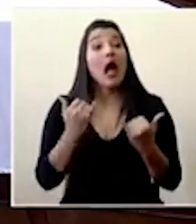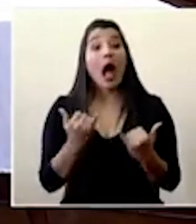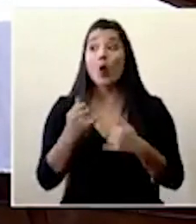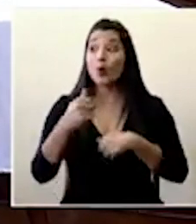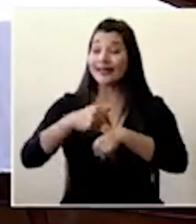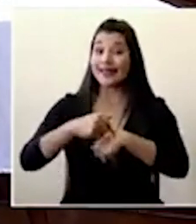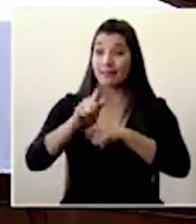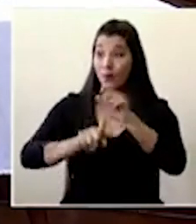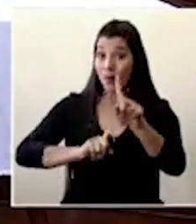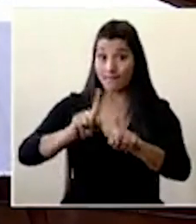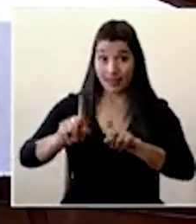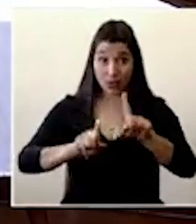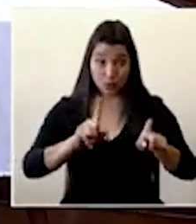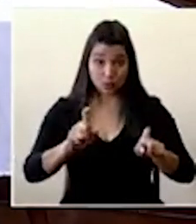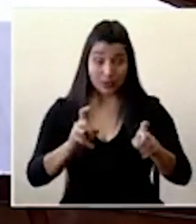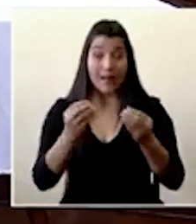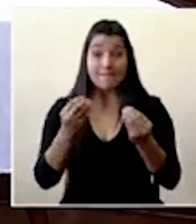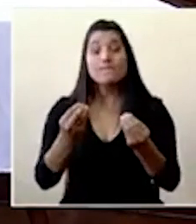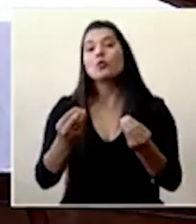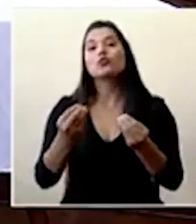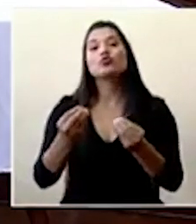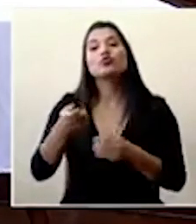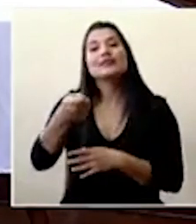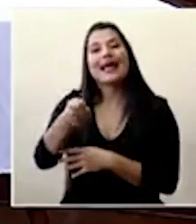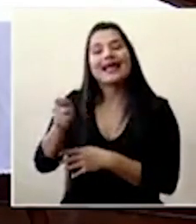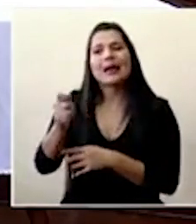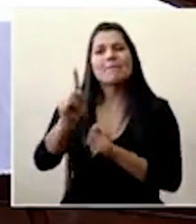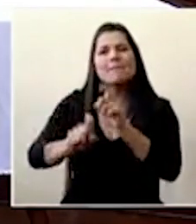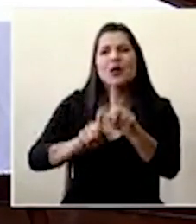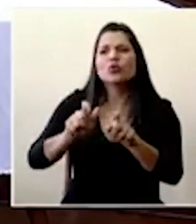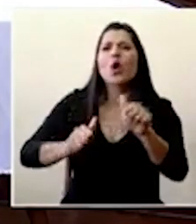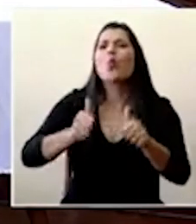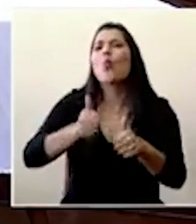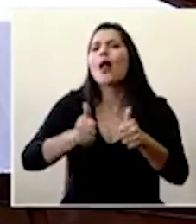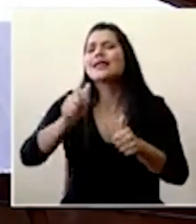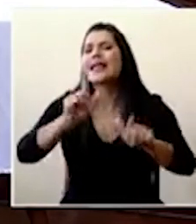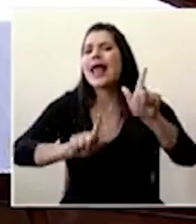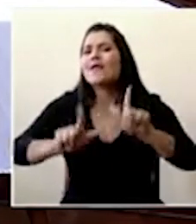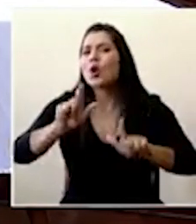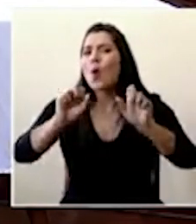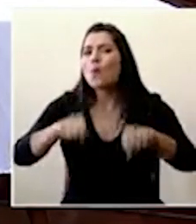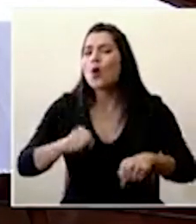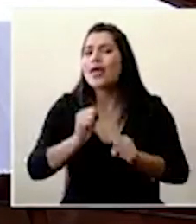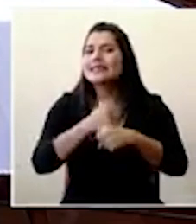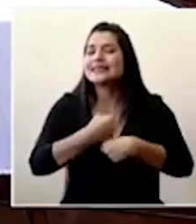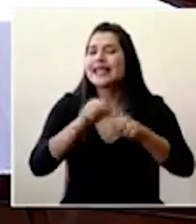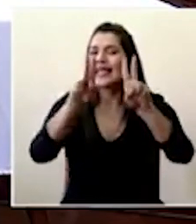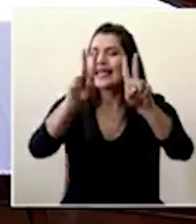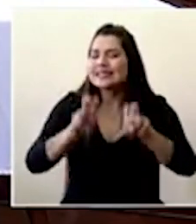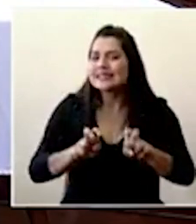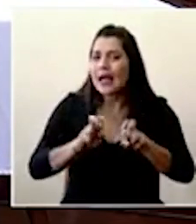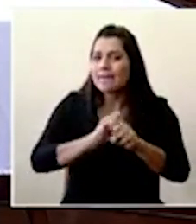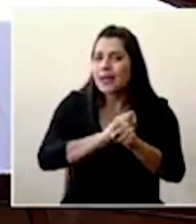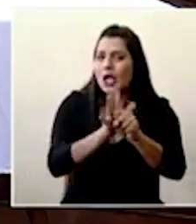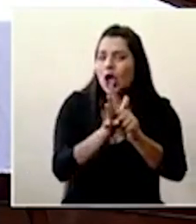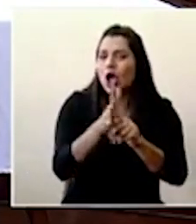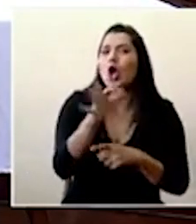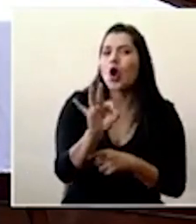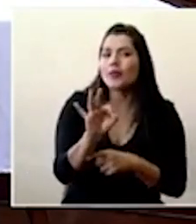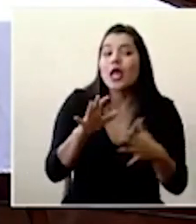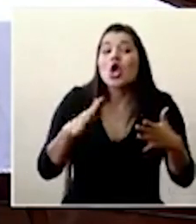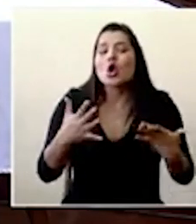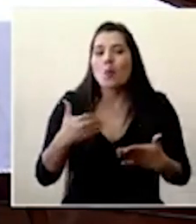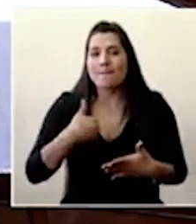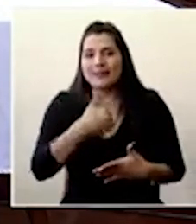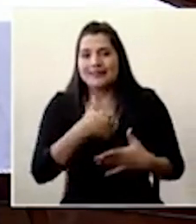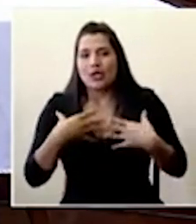varios medios nos preguntan sobre los laboratorios aprobados para realizar la prueba COVID. ¿Cómo van a fiscalizar el Ministerio de Salud estas